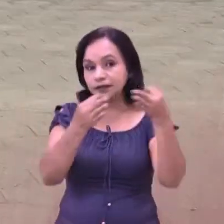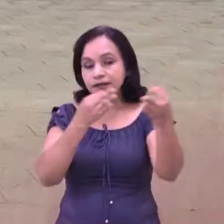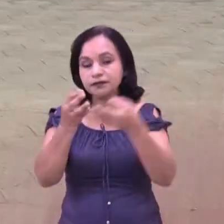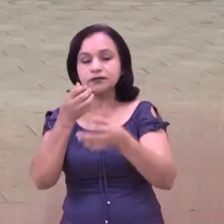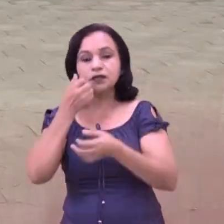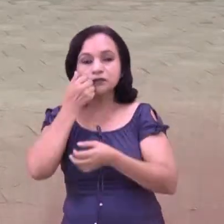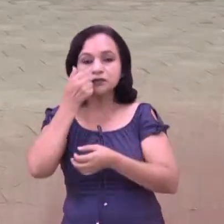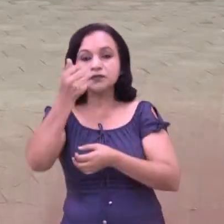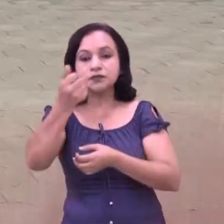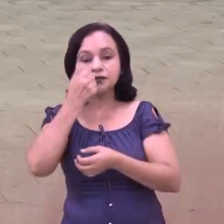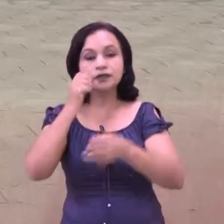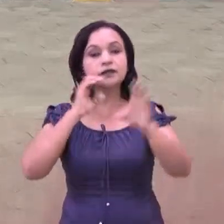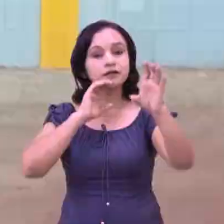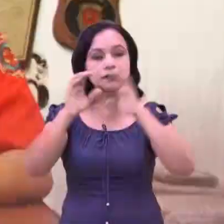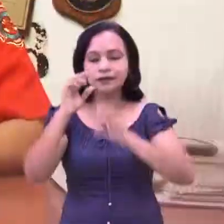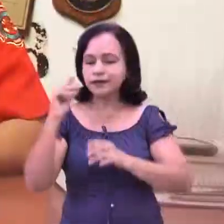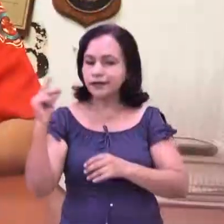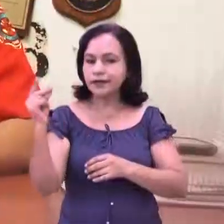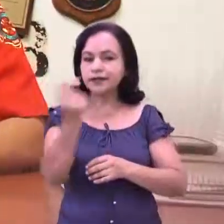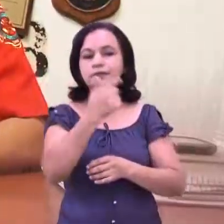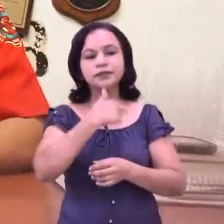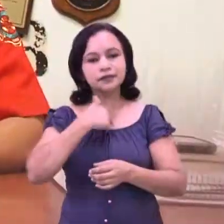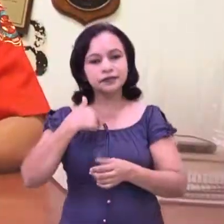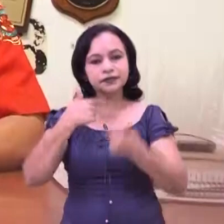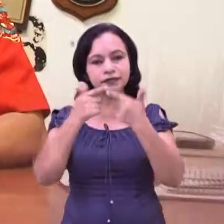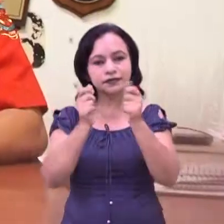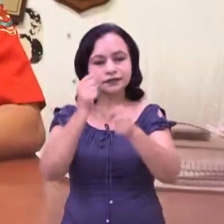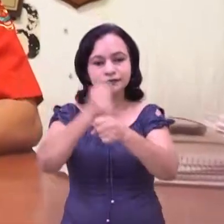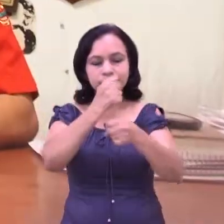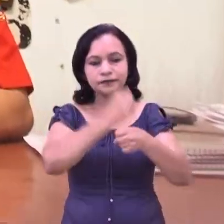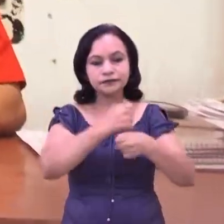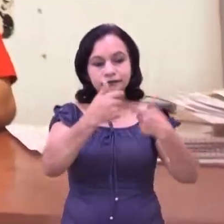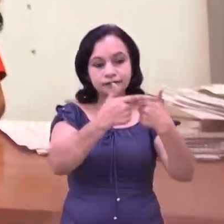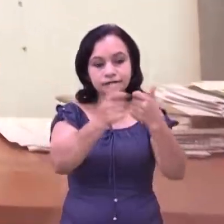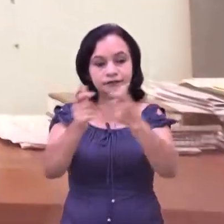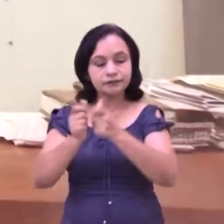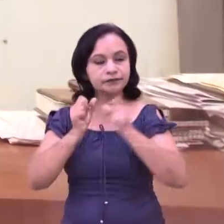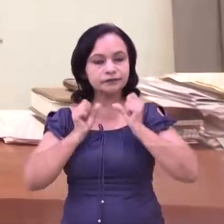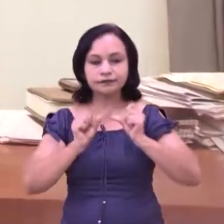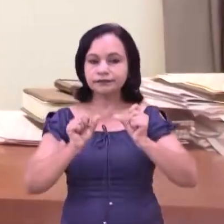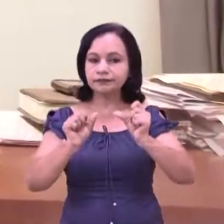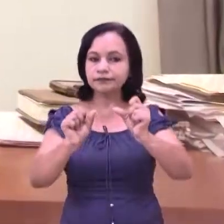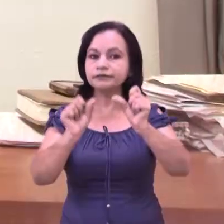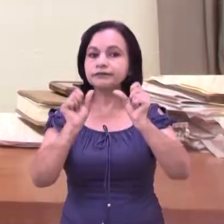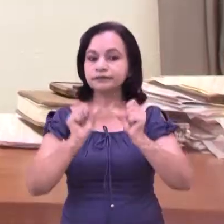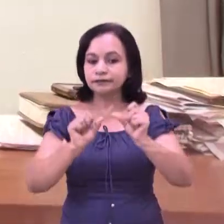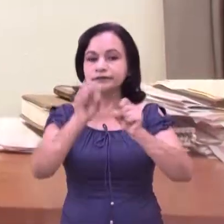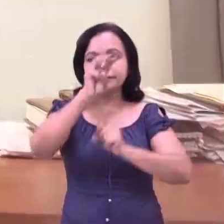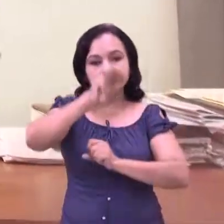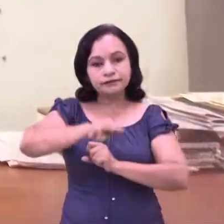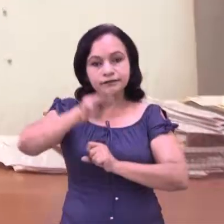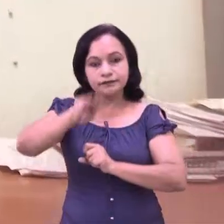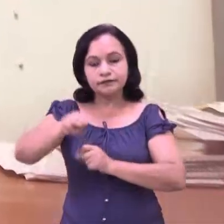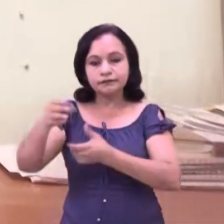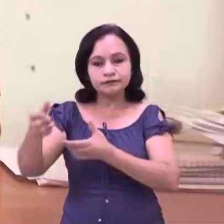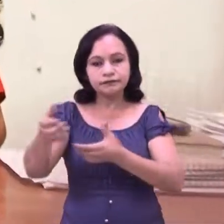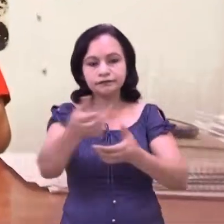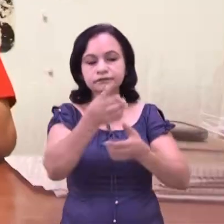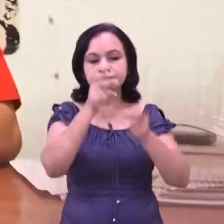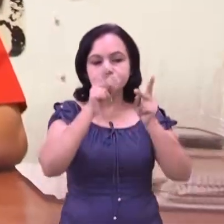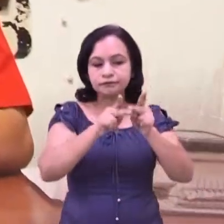comunicación y ellos inmediatamente se activan. La preparación de las brigadas es constante. Nosotros como bomberos vivimos de plan en plan.